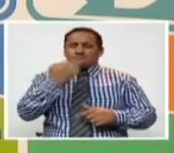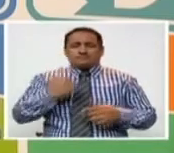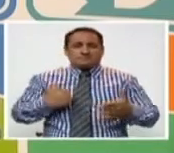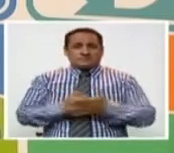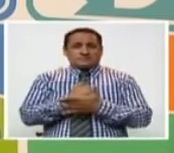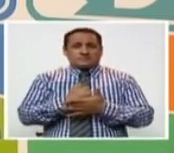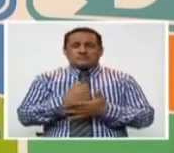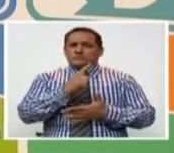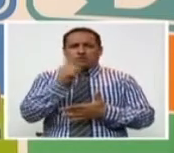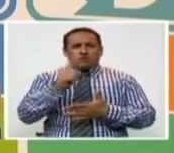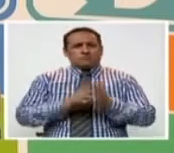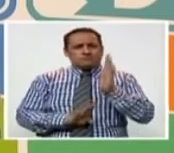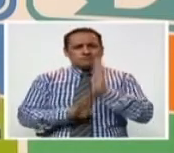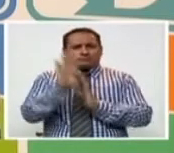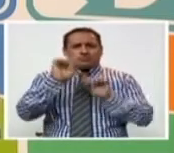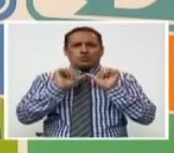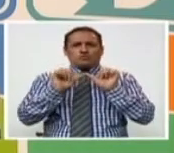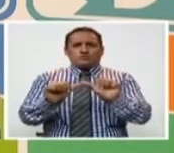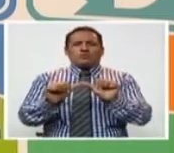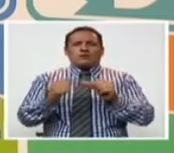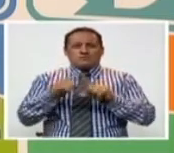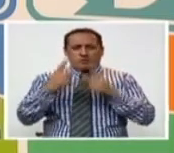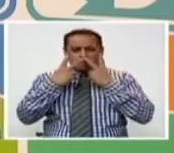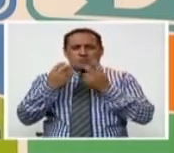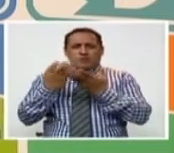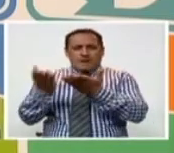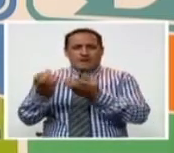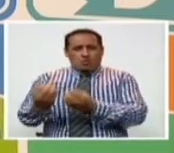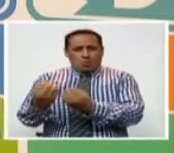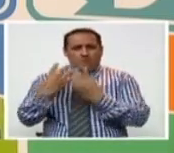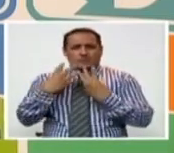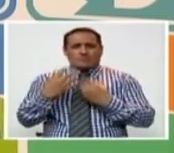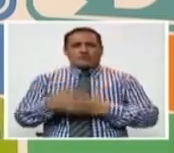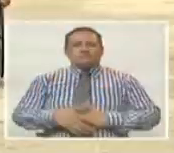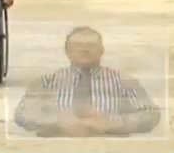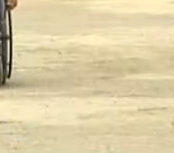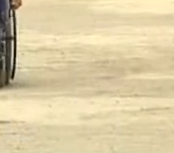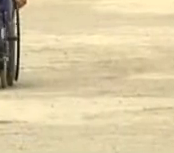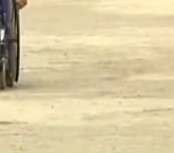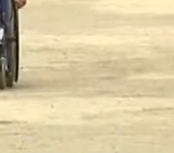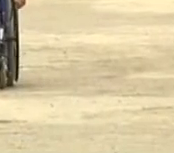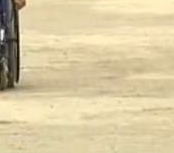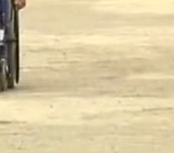para él y Osvaldo sigue adelante. Pero mejor que él mismo nos cuente su historia.